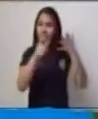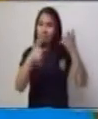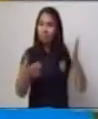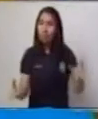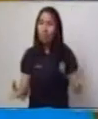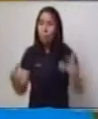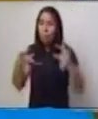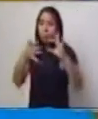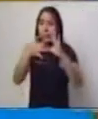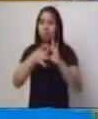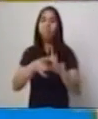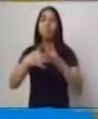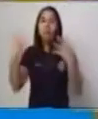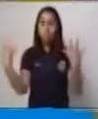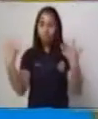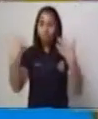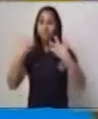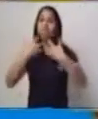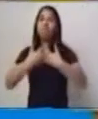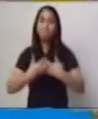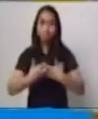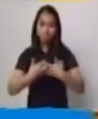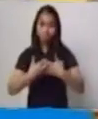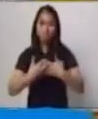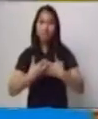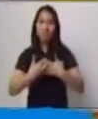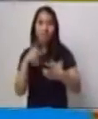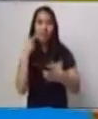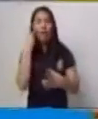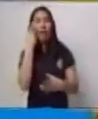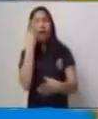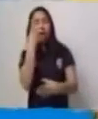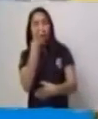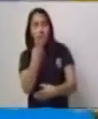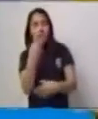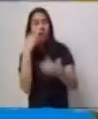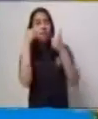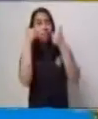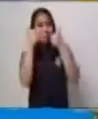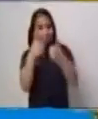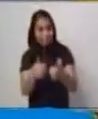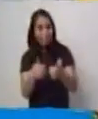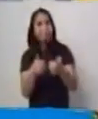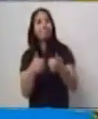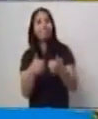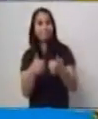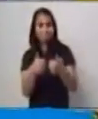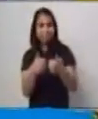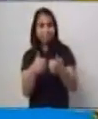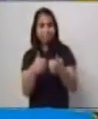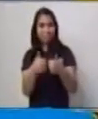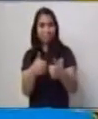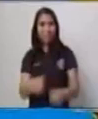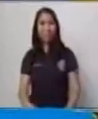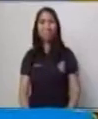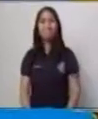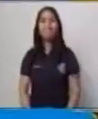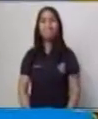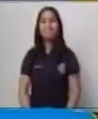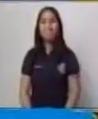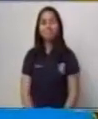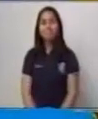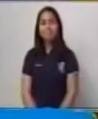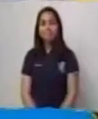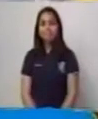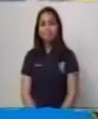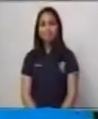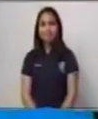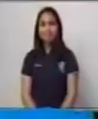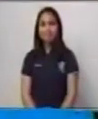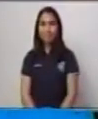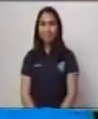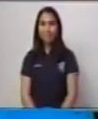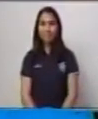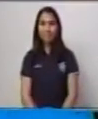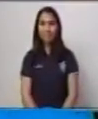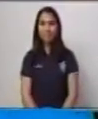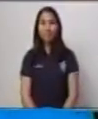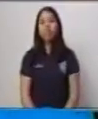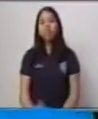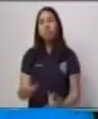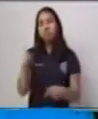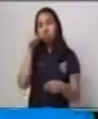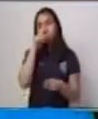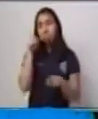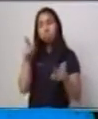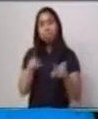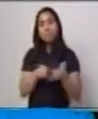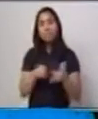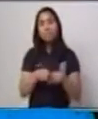El equilibrio, se refiere a la estabilidad, el equilibrio, el balance que de alguna manera se establece y